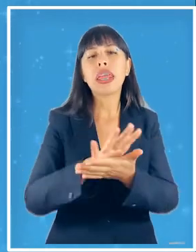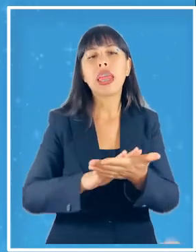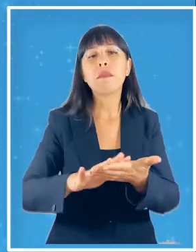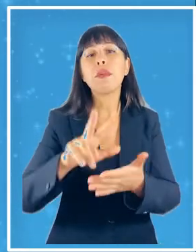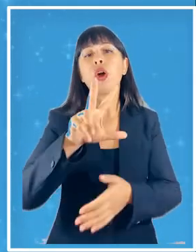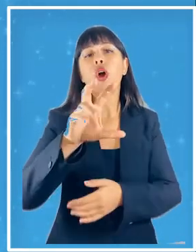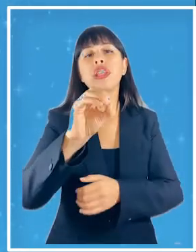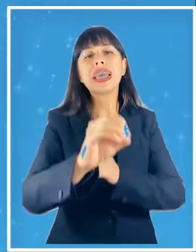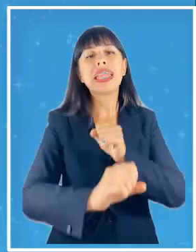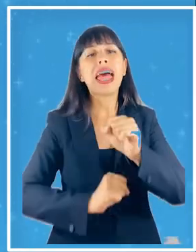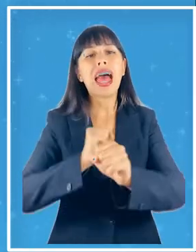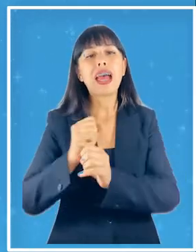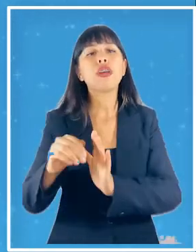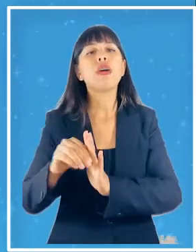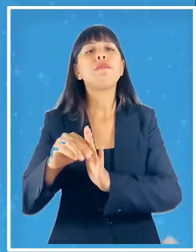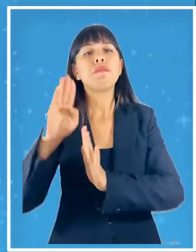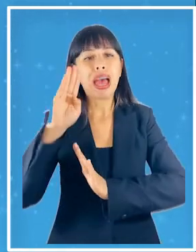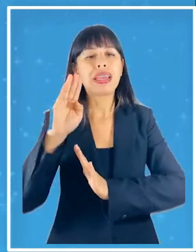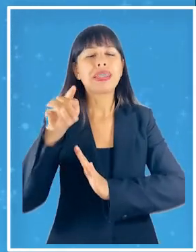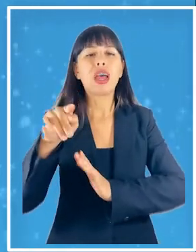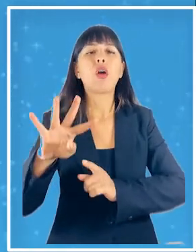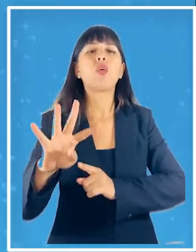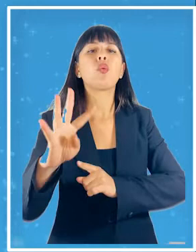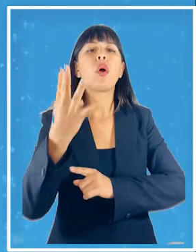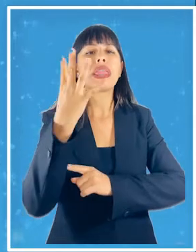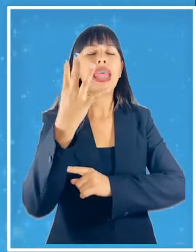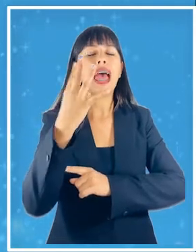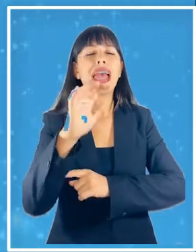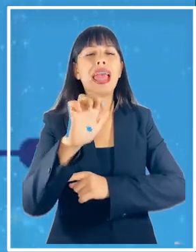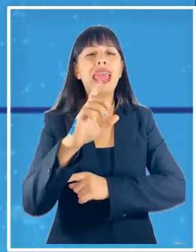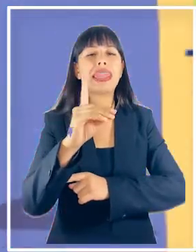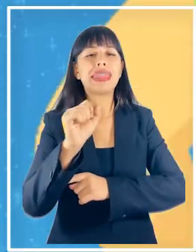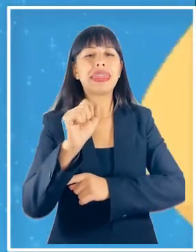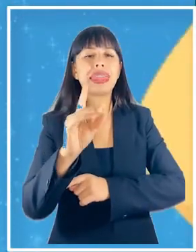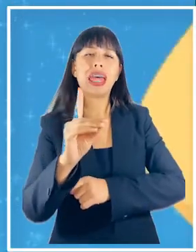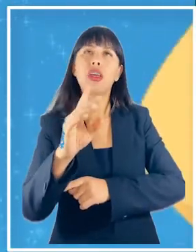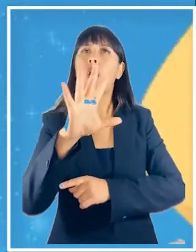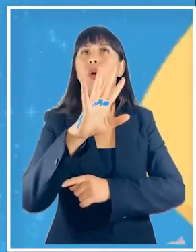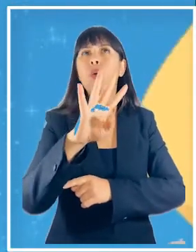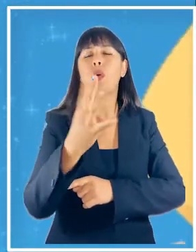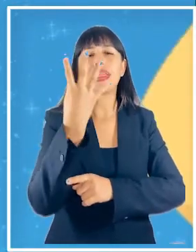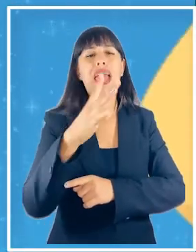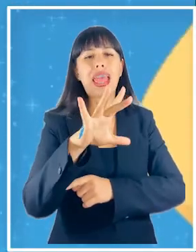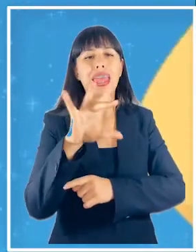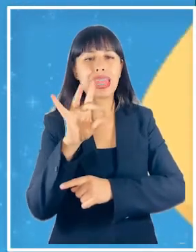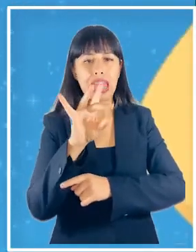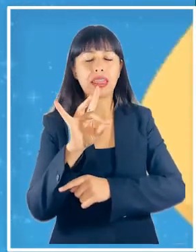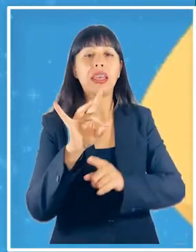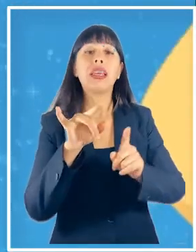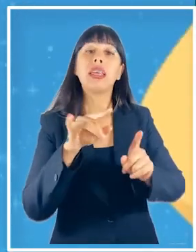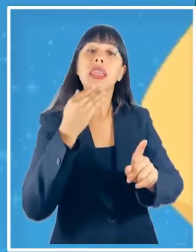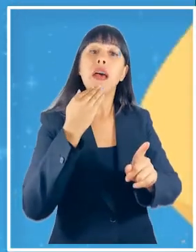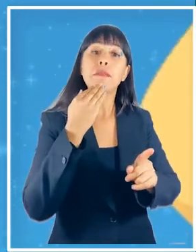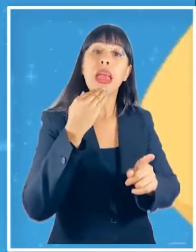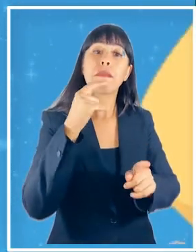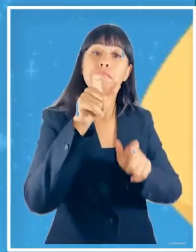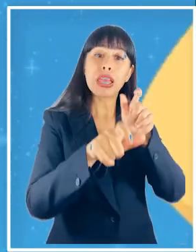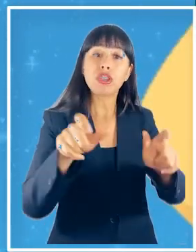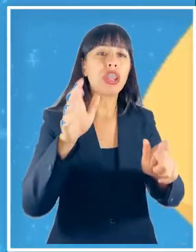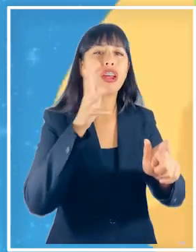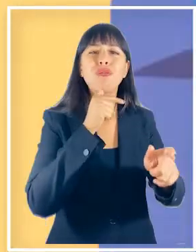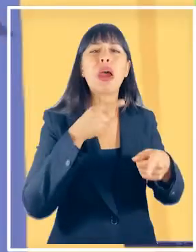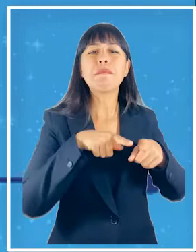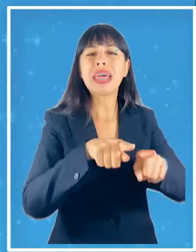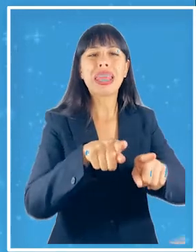por ejemplo los mayores de 80 años o que pertenecen a la cuarta edad las personas que no están casadas o no tienen una